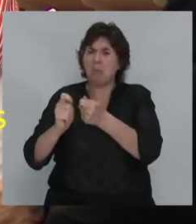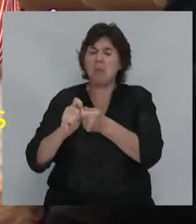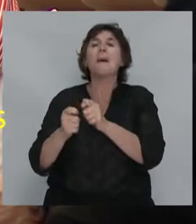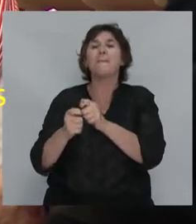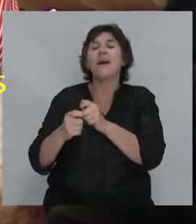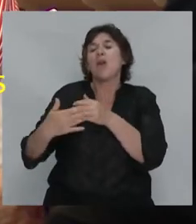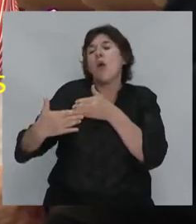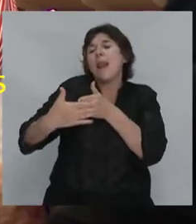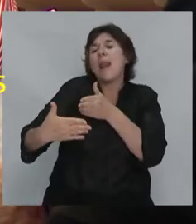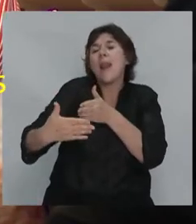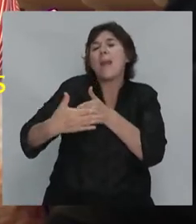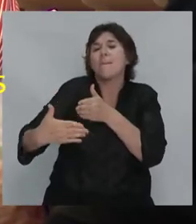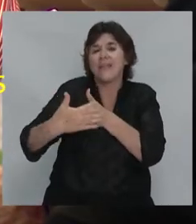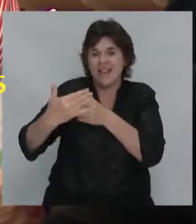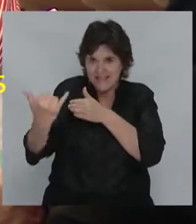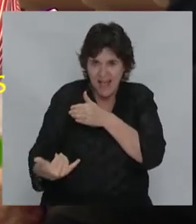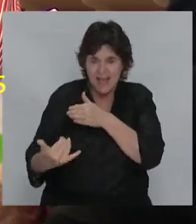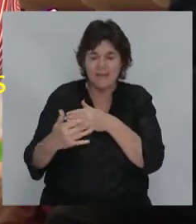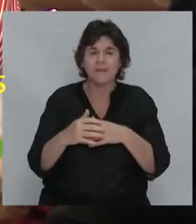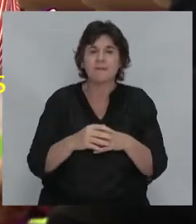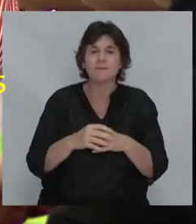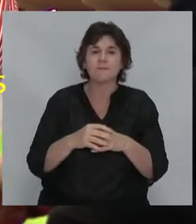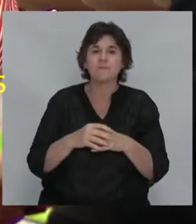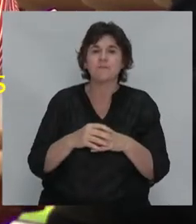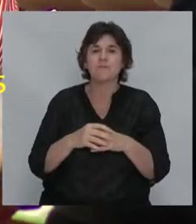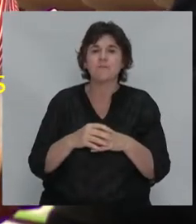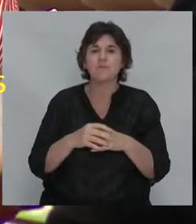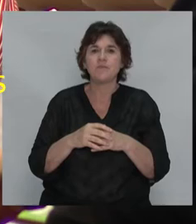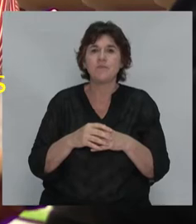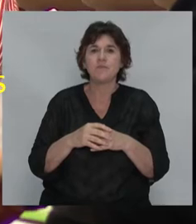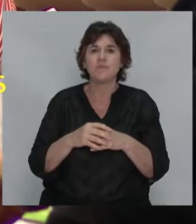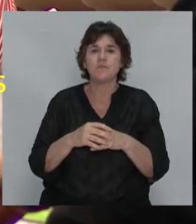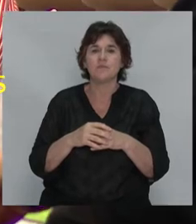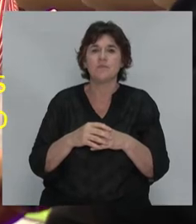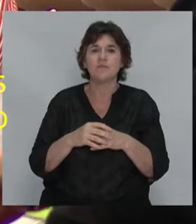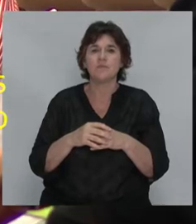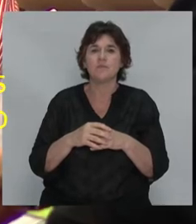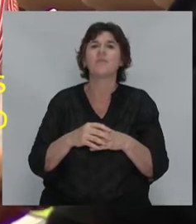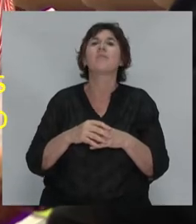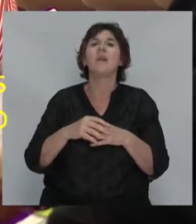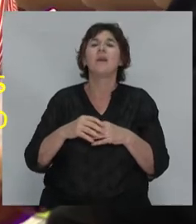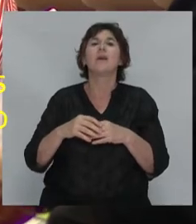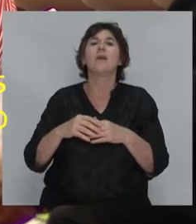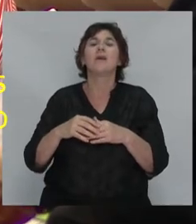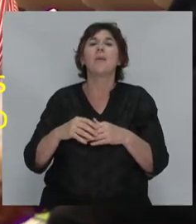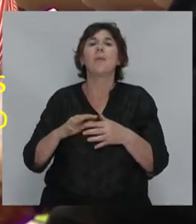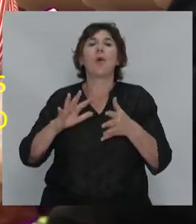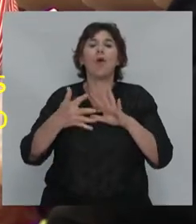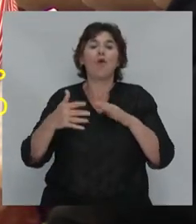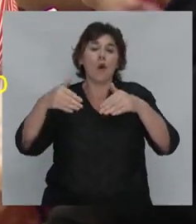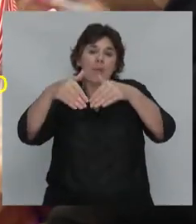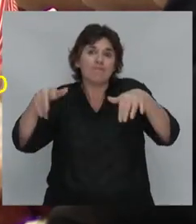imponer unprofitabilidad. Yo diría que lo que sucedió tras Lula su gobierno, dos años a dos y sacro